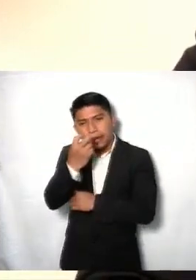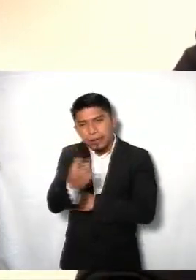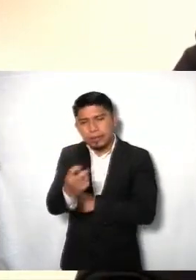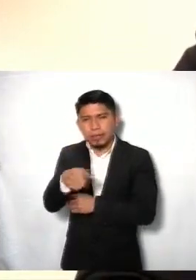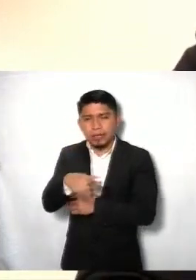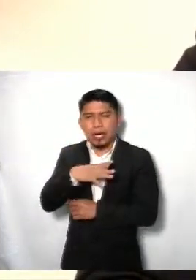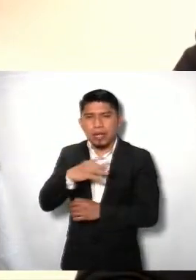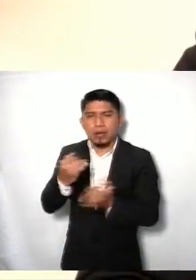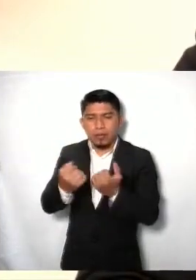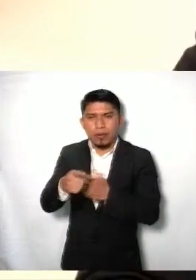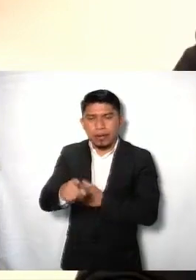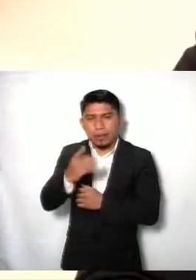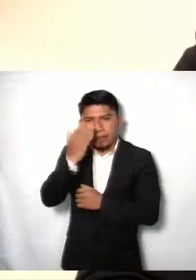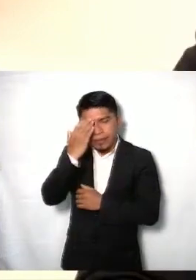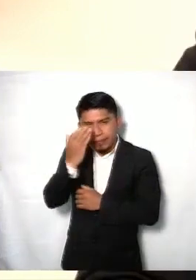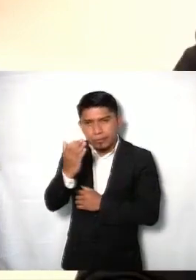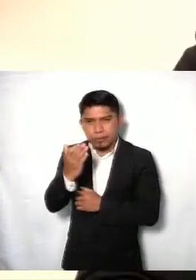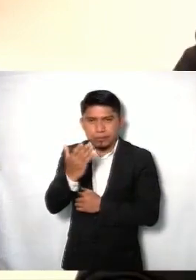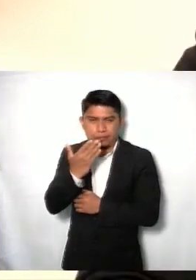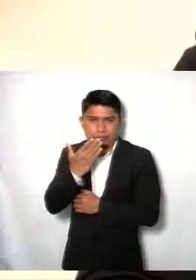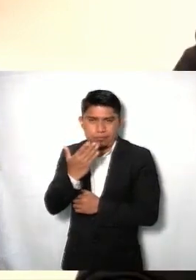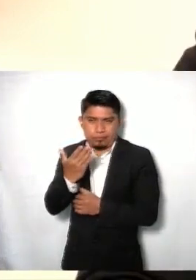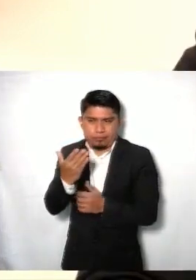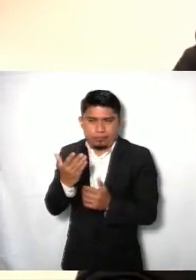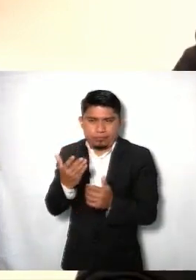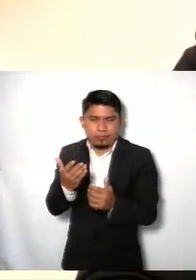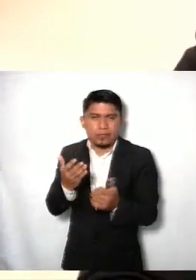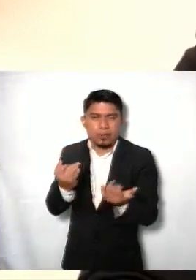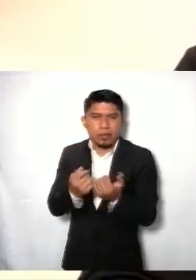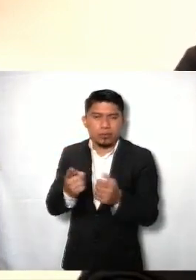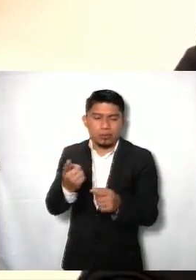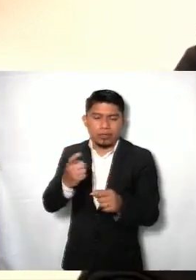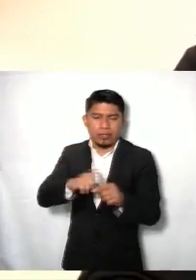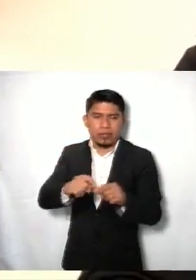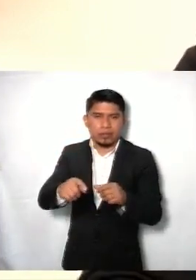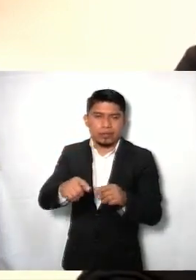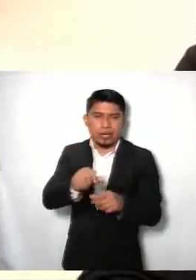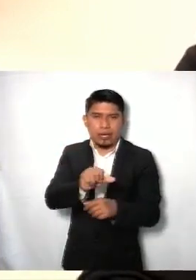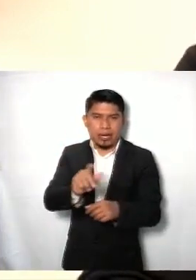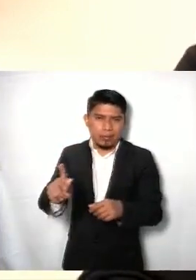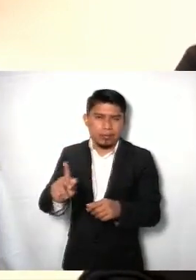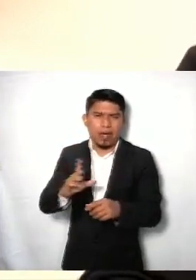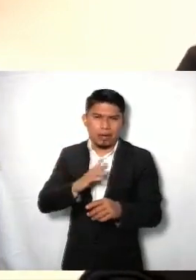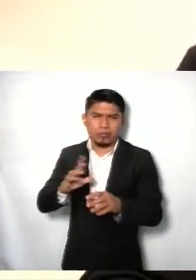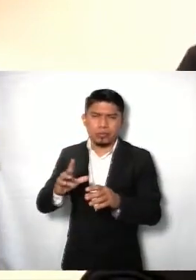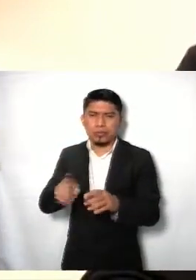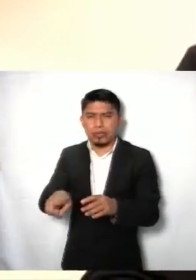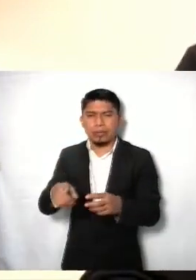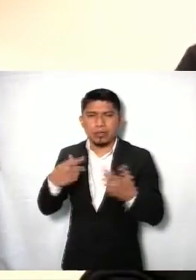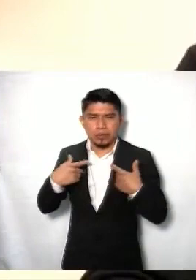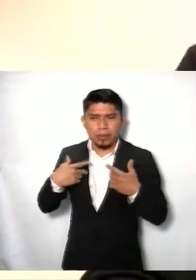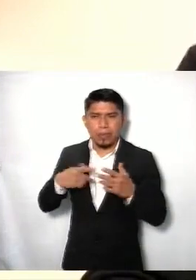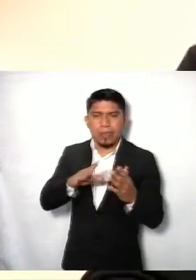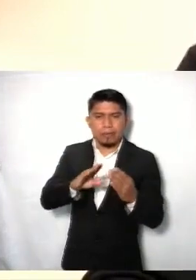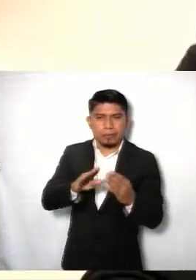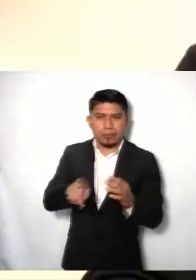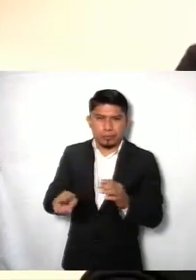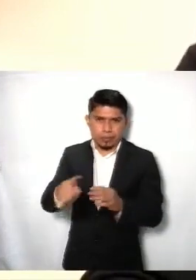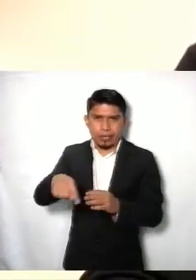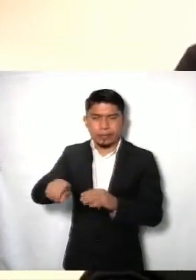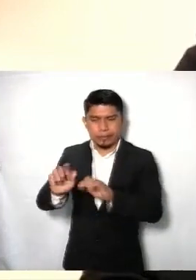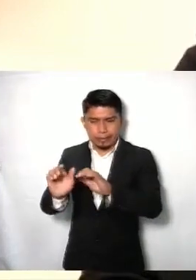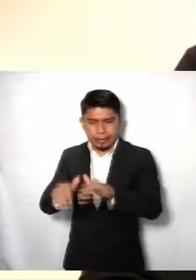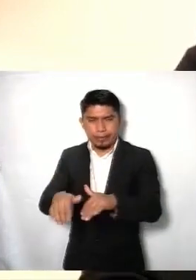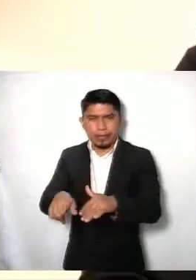hace cursos en tiempo real, conectados vía plataforma de estas de internet, ¿no? Hay un capacitador del otro lado, se inscriben,